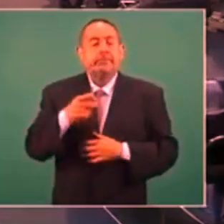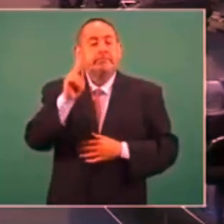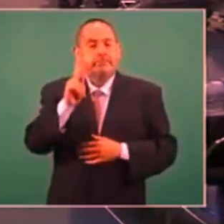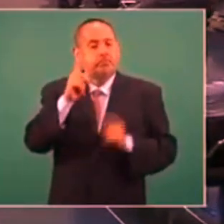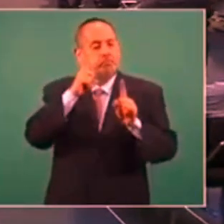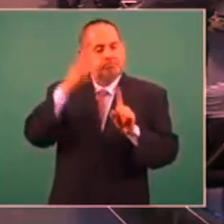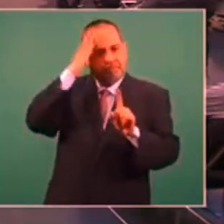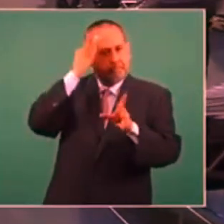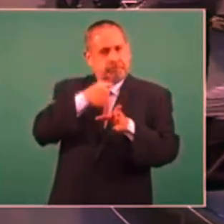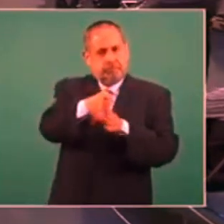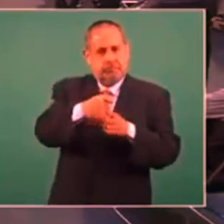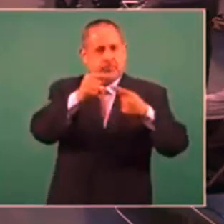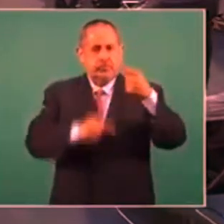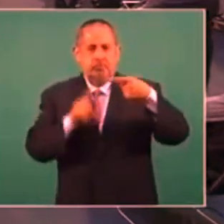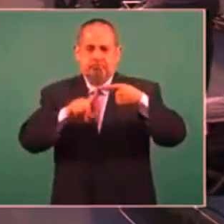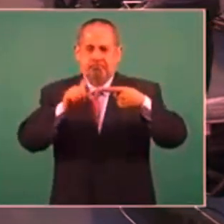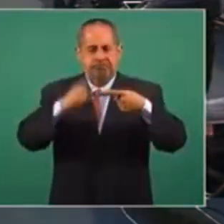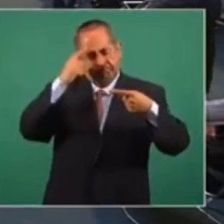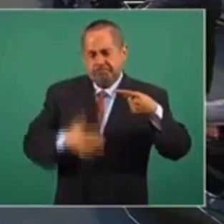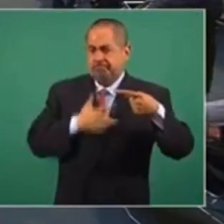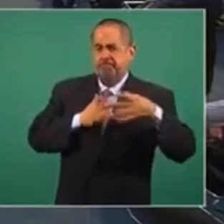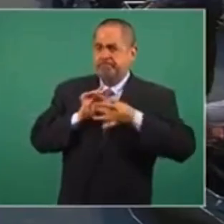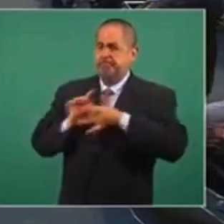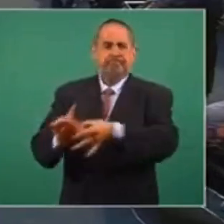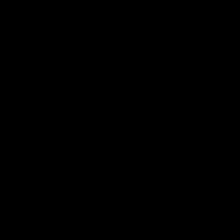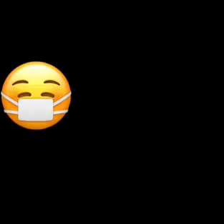un tronco, humanista.